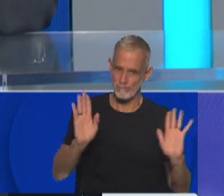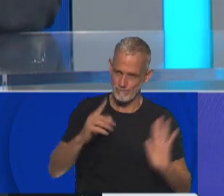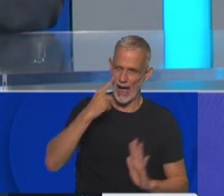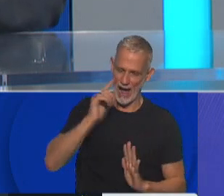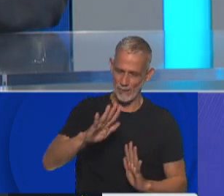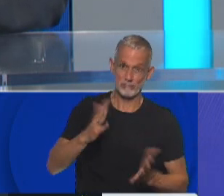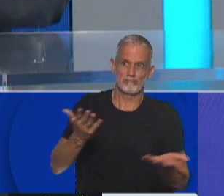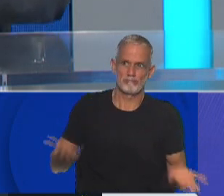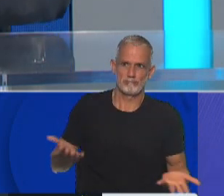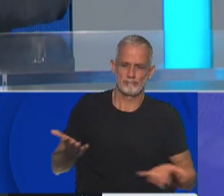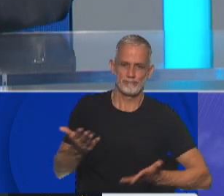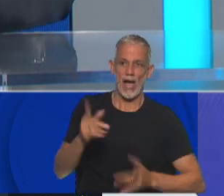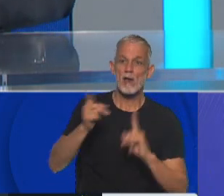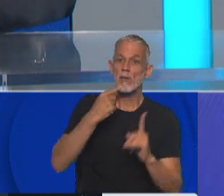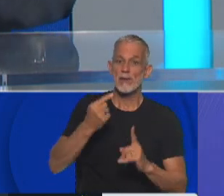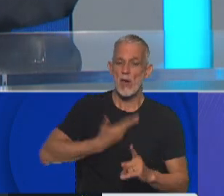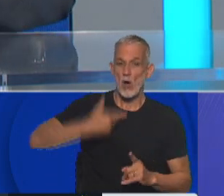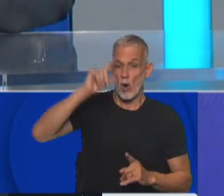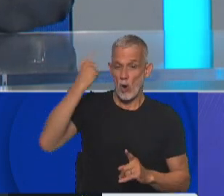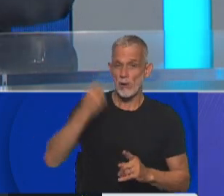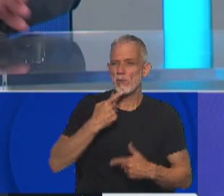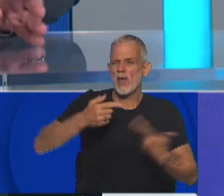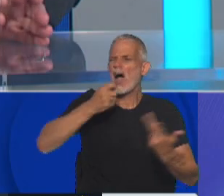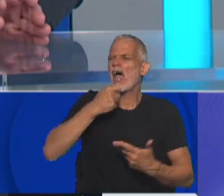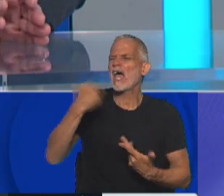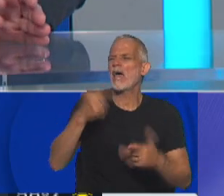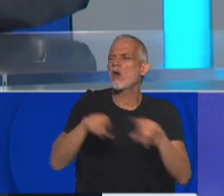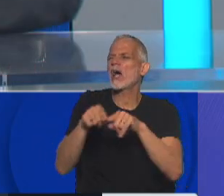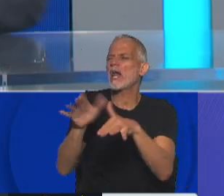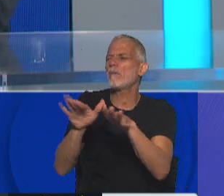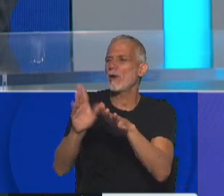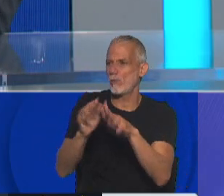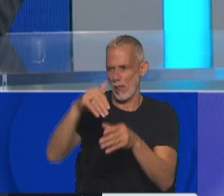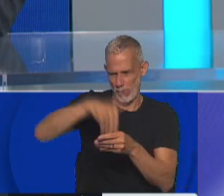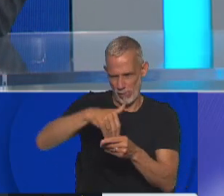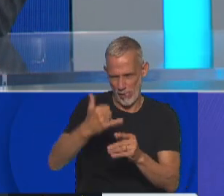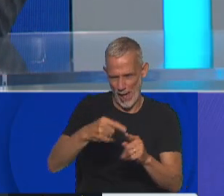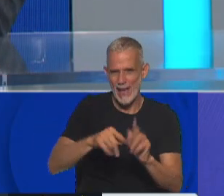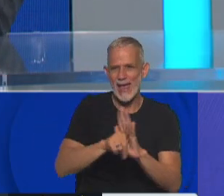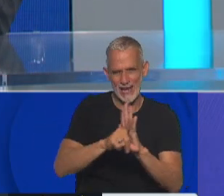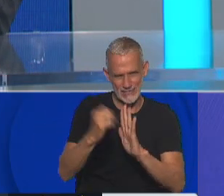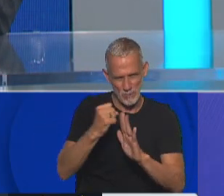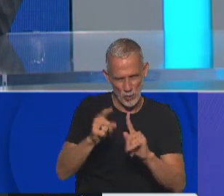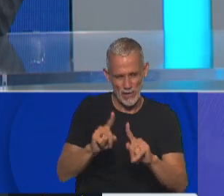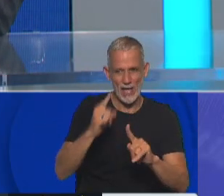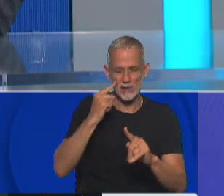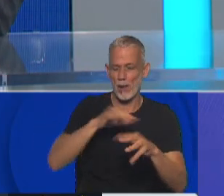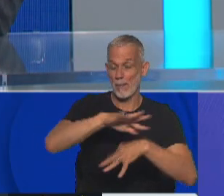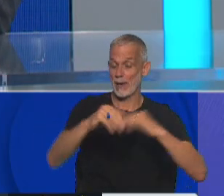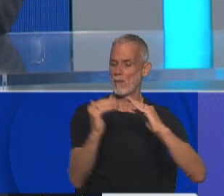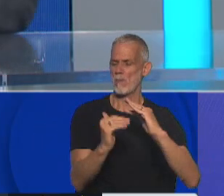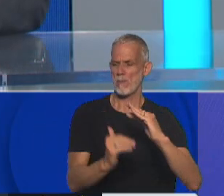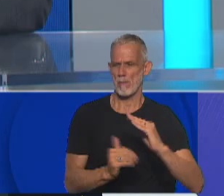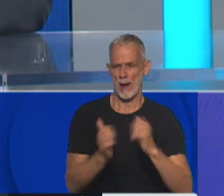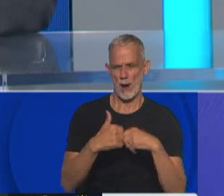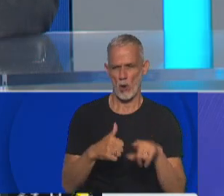porque, claro, dicen, a lo mejor el gobierno plantea como un ejemplo la carrera de palomas y en el medio hay otro proyecto de ley o otra ley que